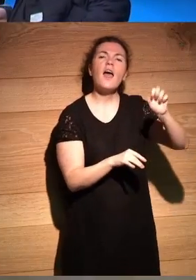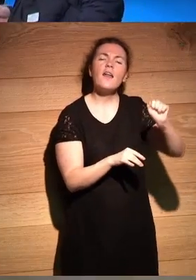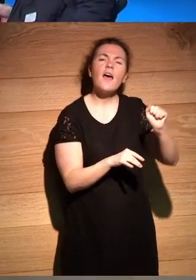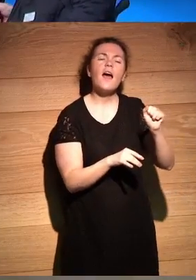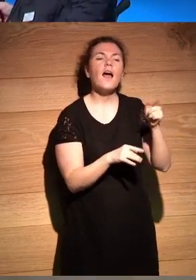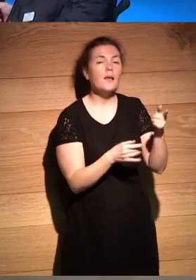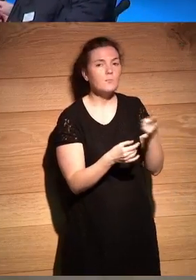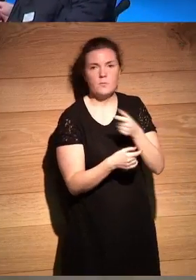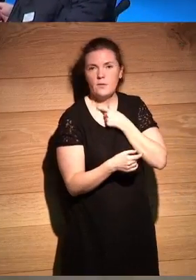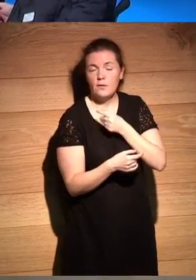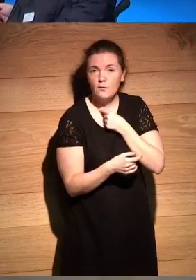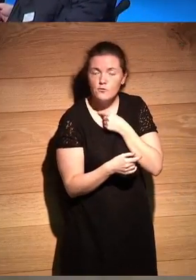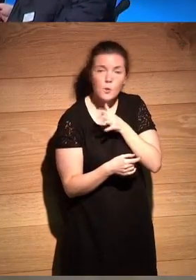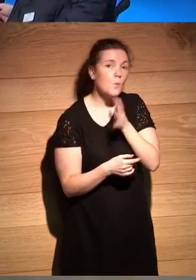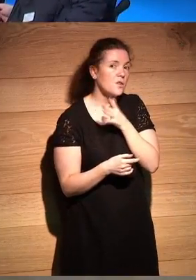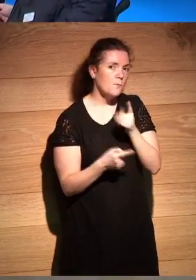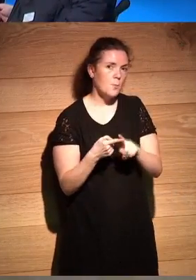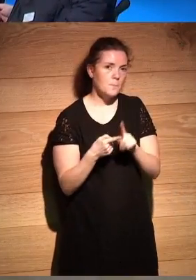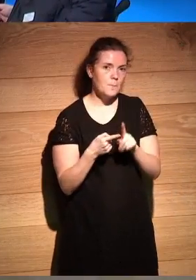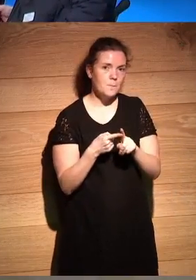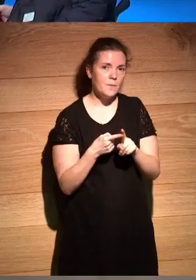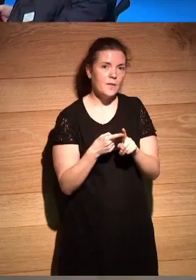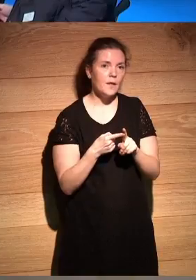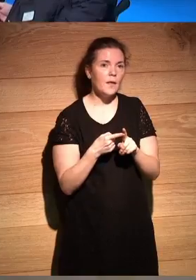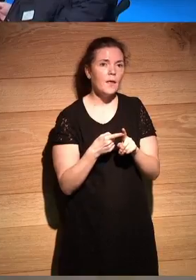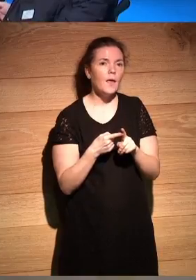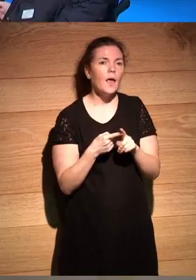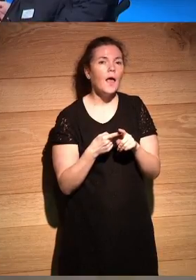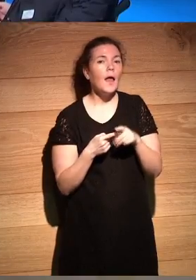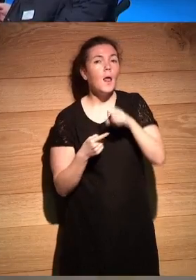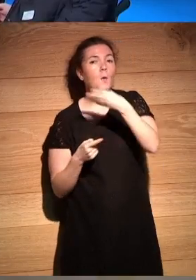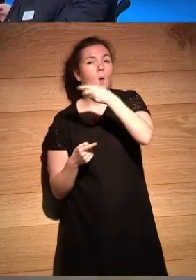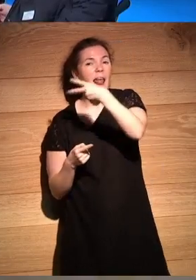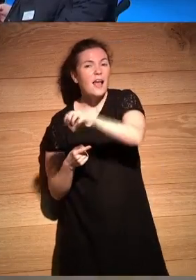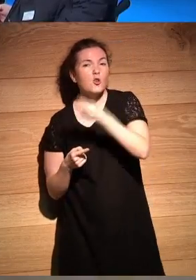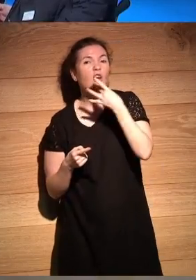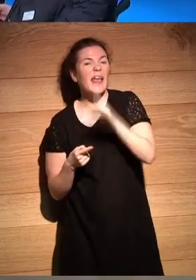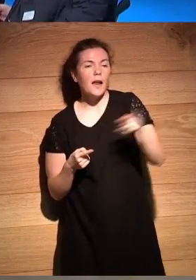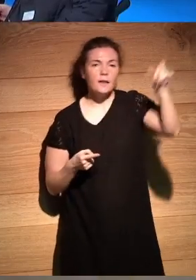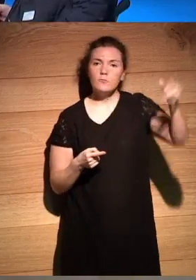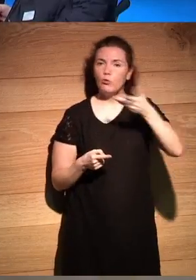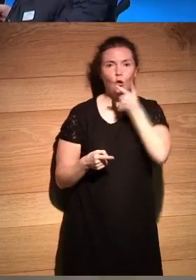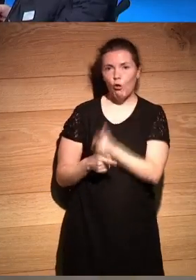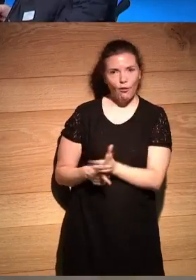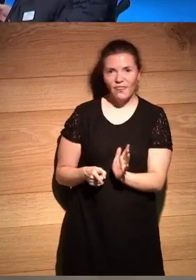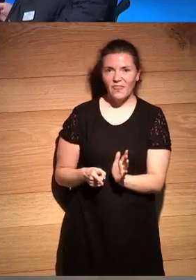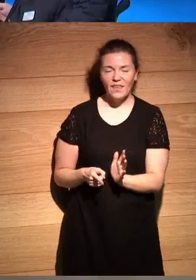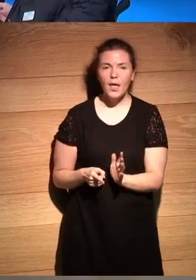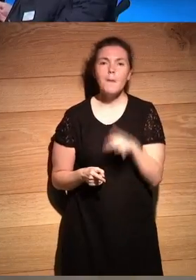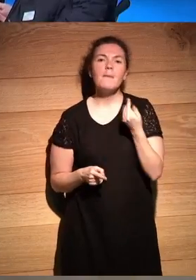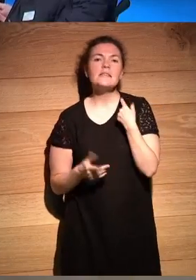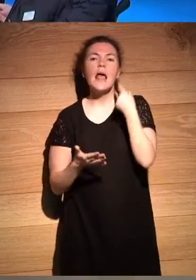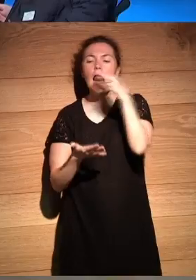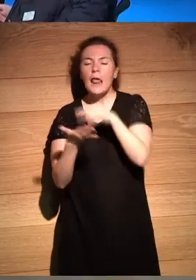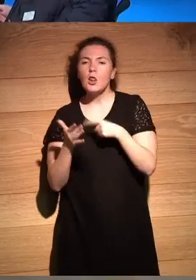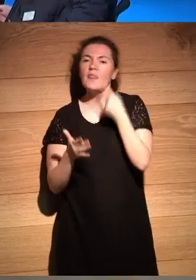pues fue divertido porque uno ni sabía ni le interesaba quién era este bolaño y segundo evidentemente jamás había leído los detectives